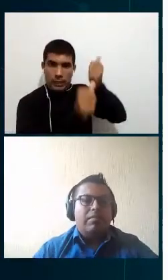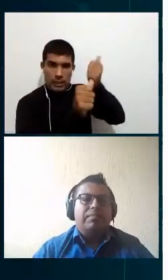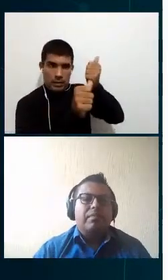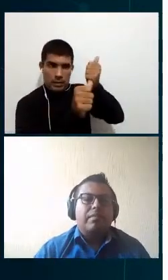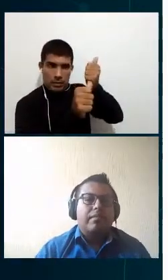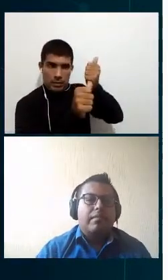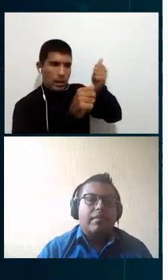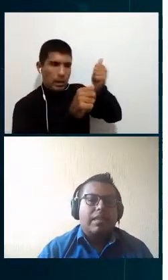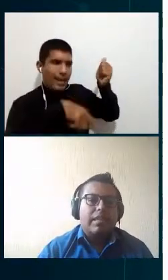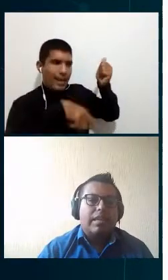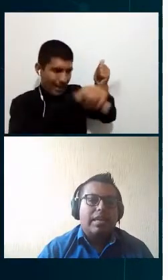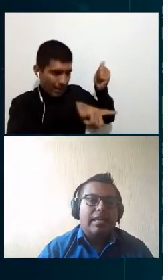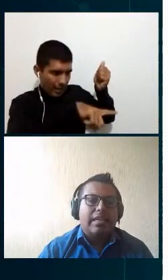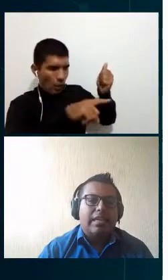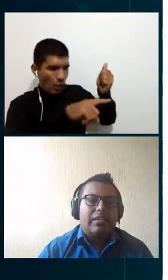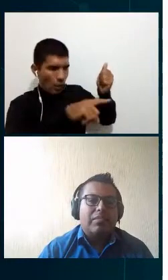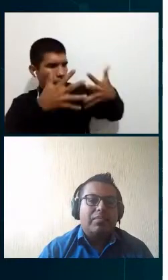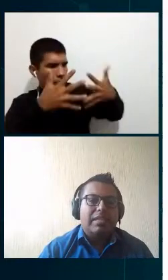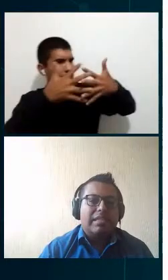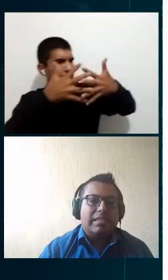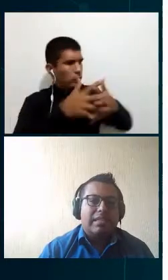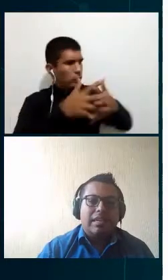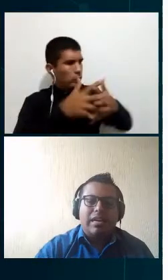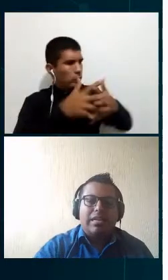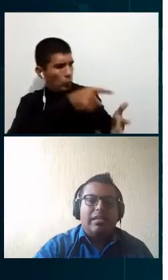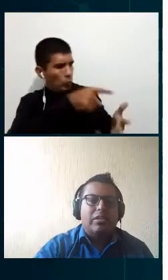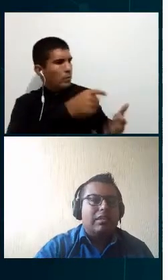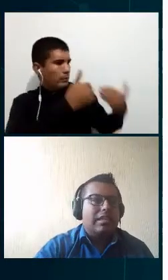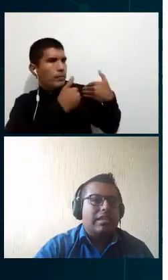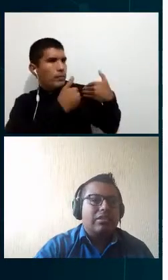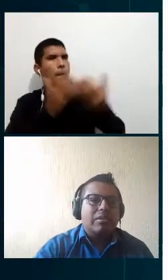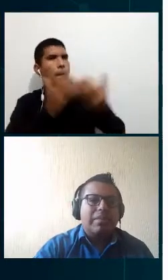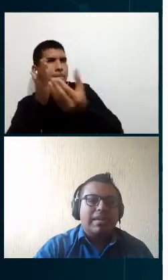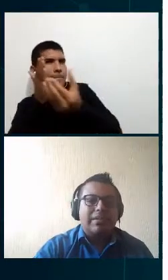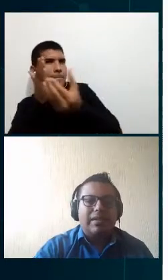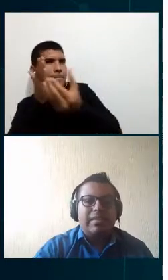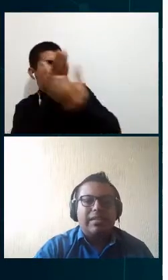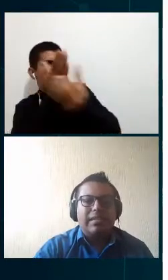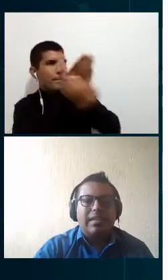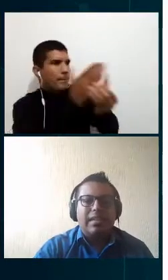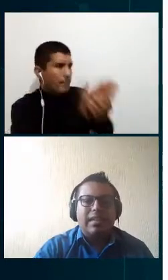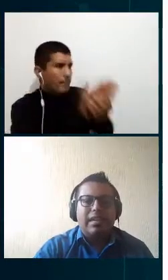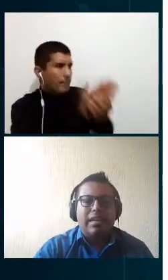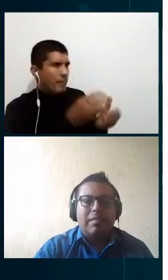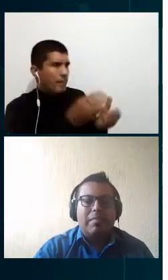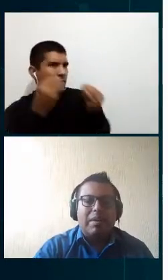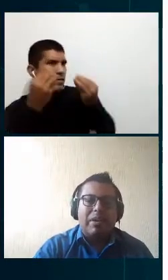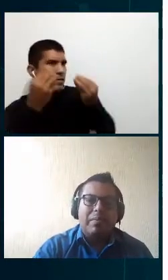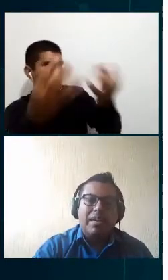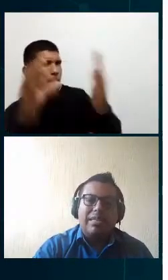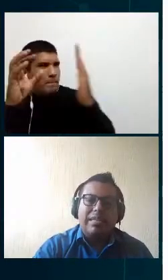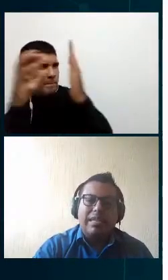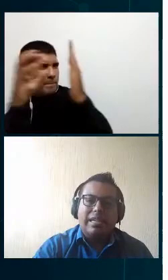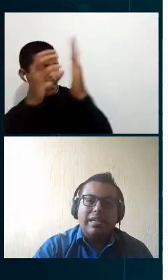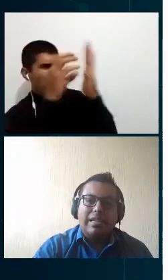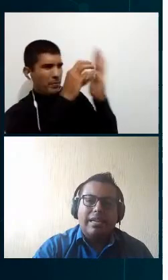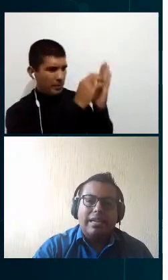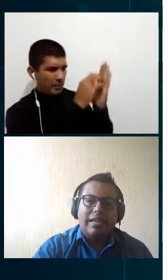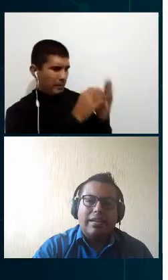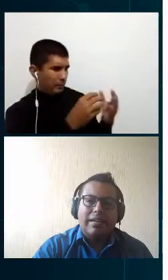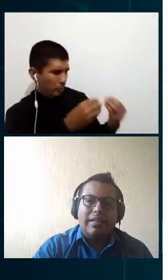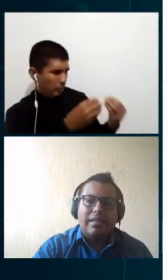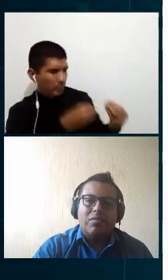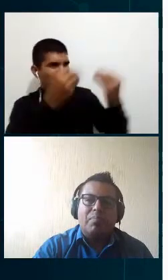nuestro lado la integración pues al inicio se realizó en varias fases primero para tratar